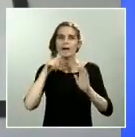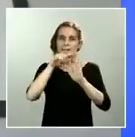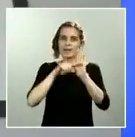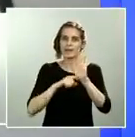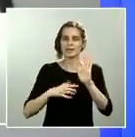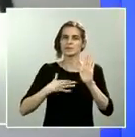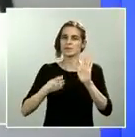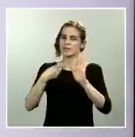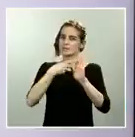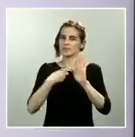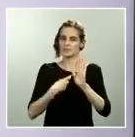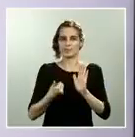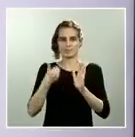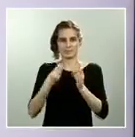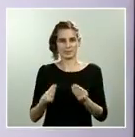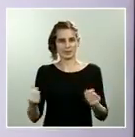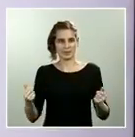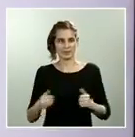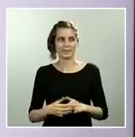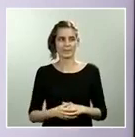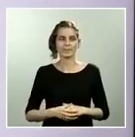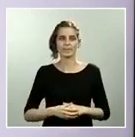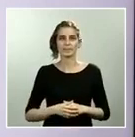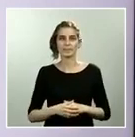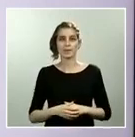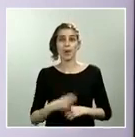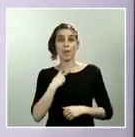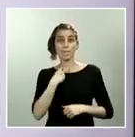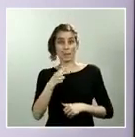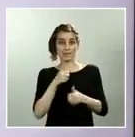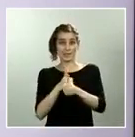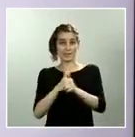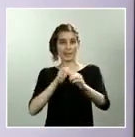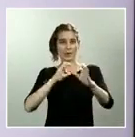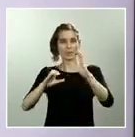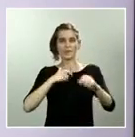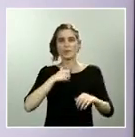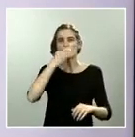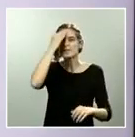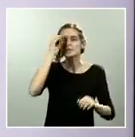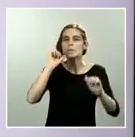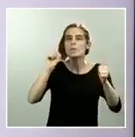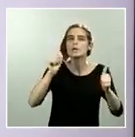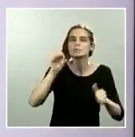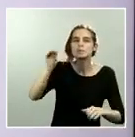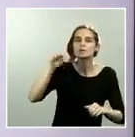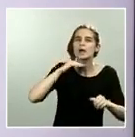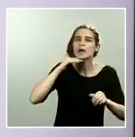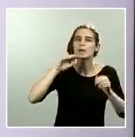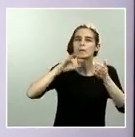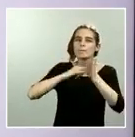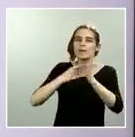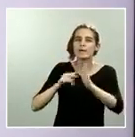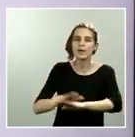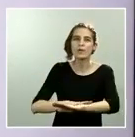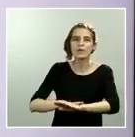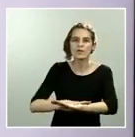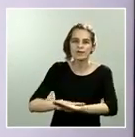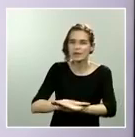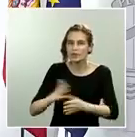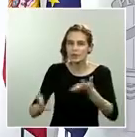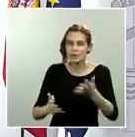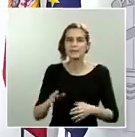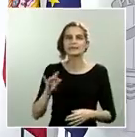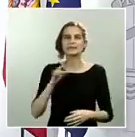Creemos, Manuel, que ha preguntado inicialmente por un plan de trabajo del Gobierno para las reuniones. Sí, quería saber si al final el Gobierno decide que no va a presentar